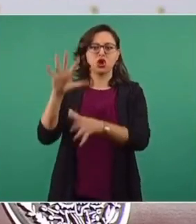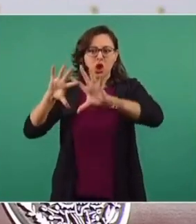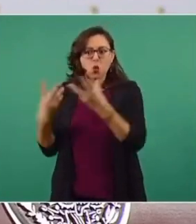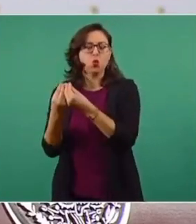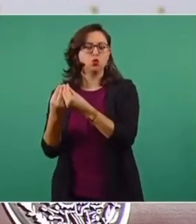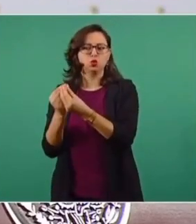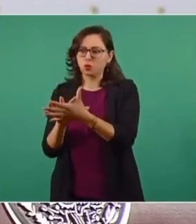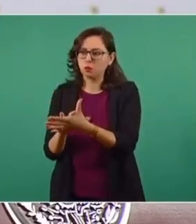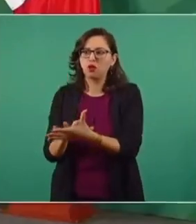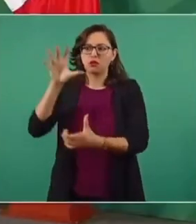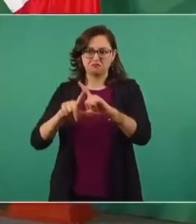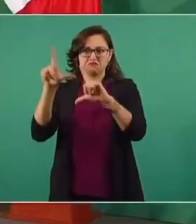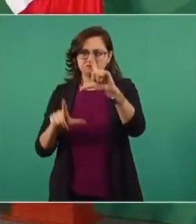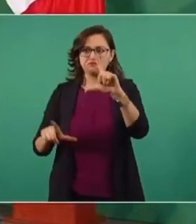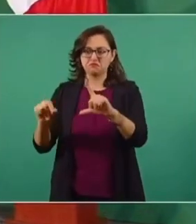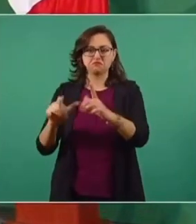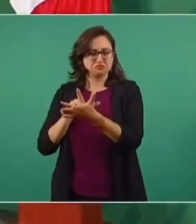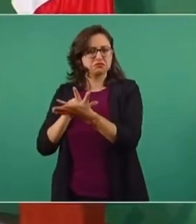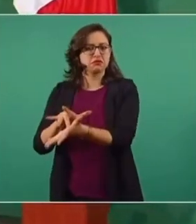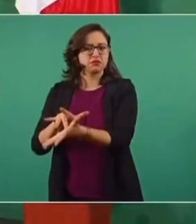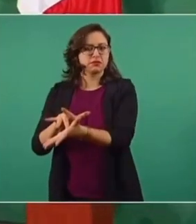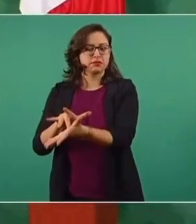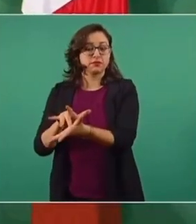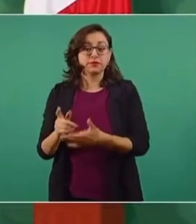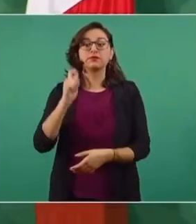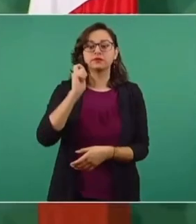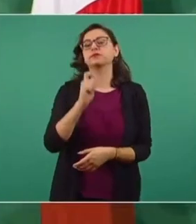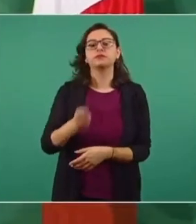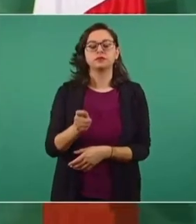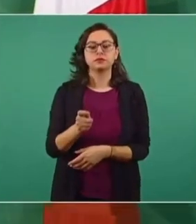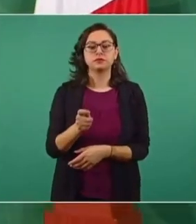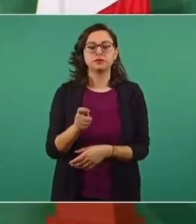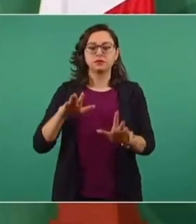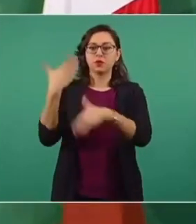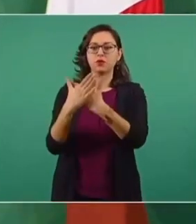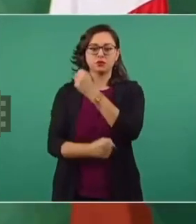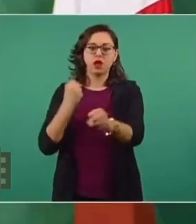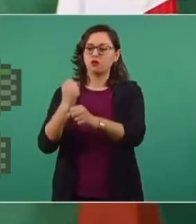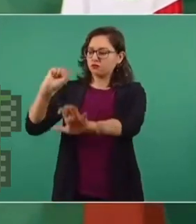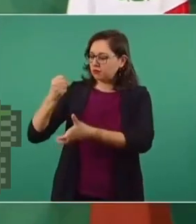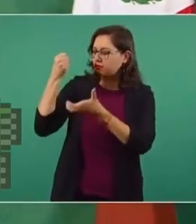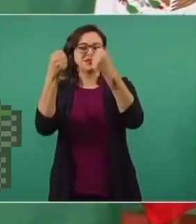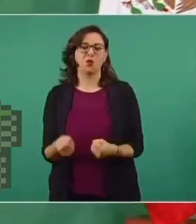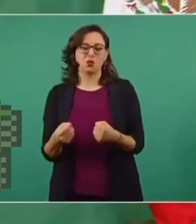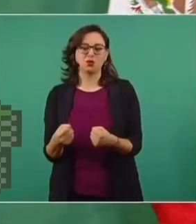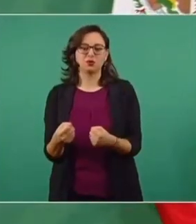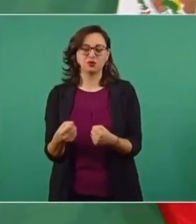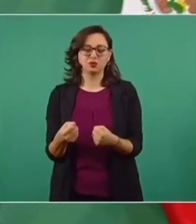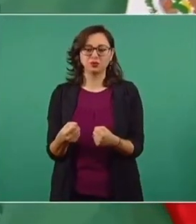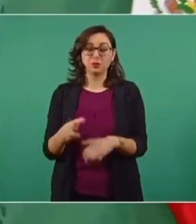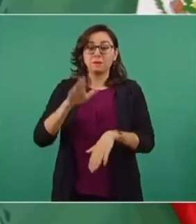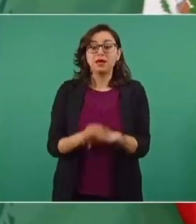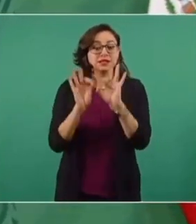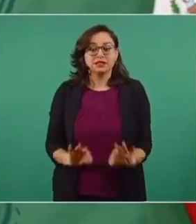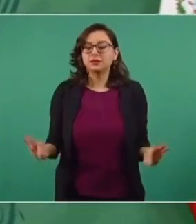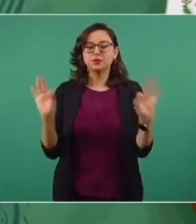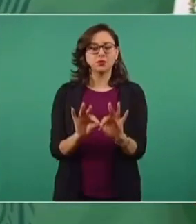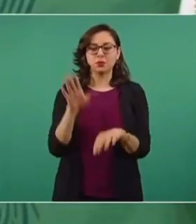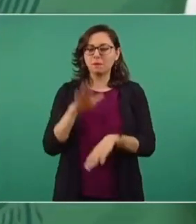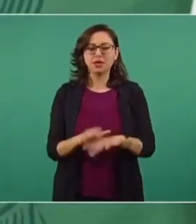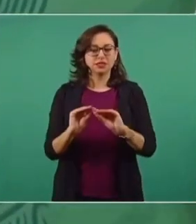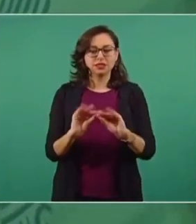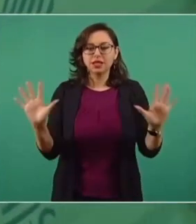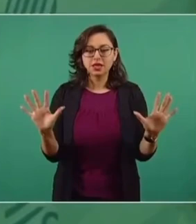¿Y esto qué significa? Significa tener garantizado el presupuesto. Y más específico, más a detalle,